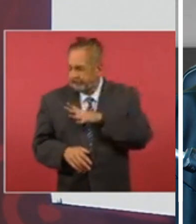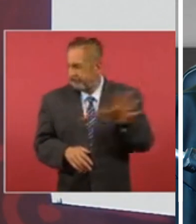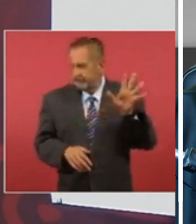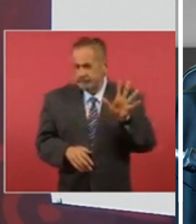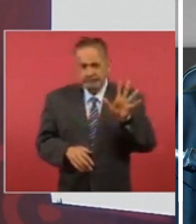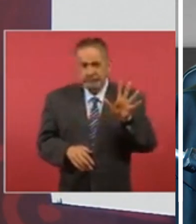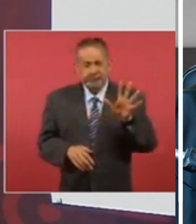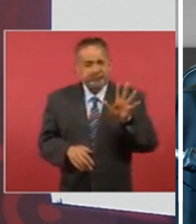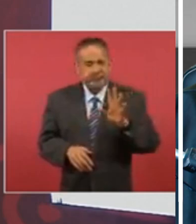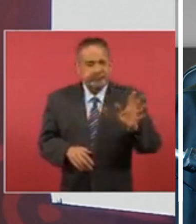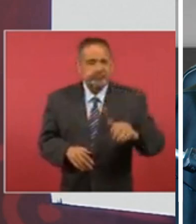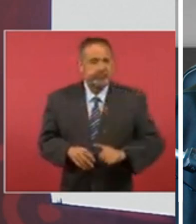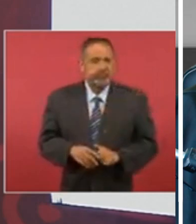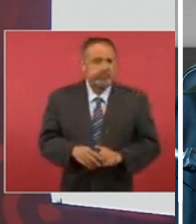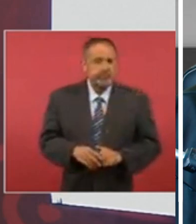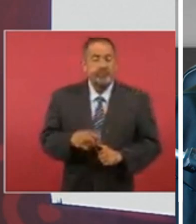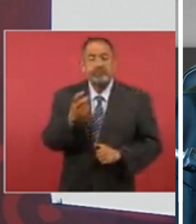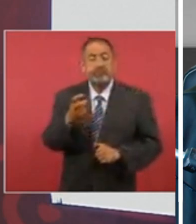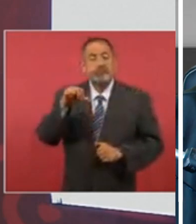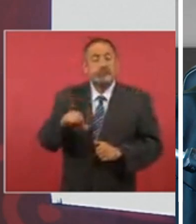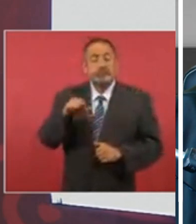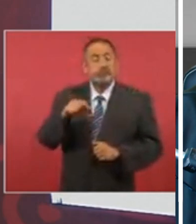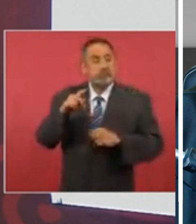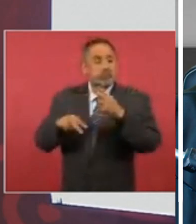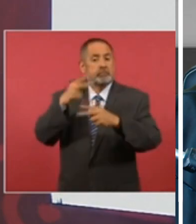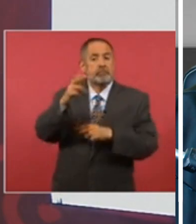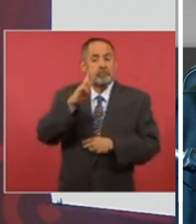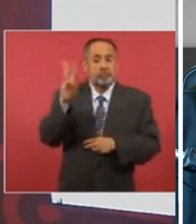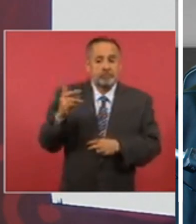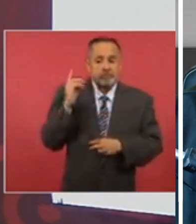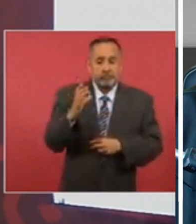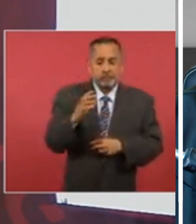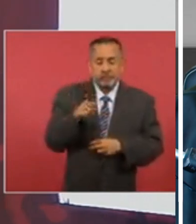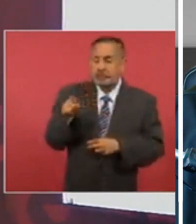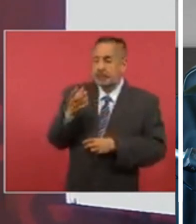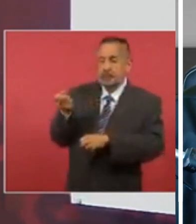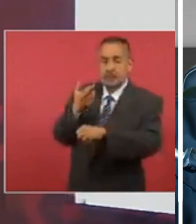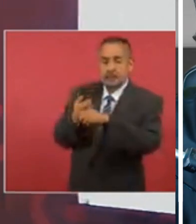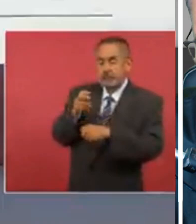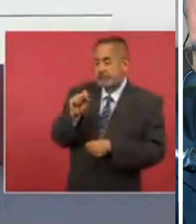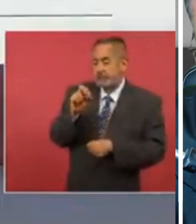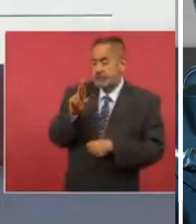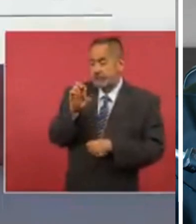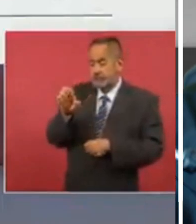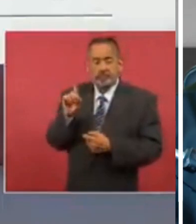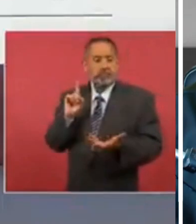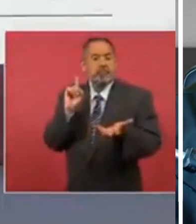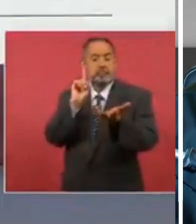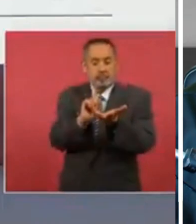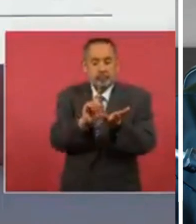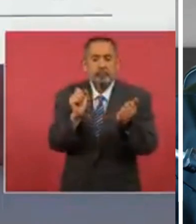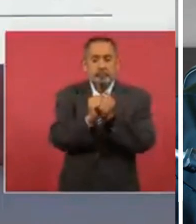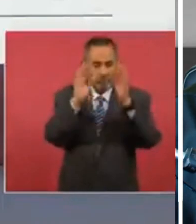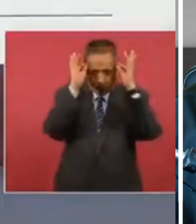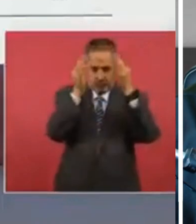en Washington el secretario de relaciones exteriores de México reunido con todos los cónsules